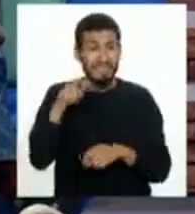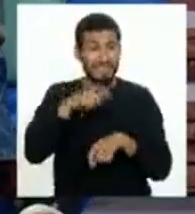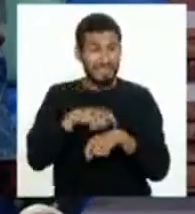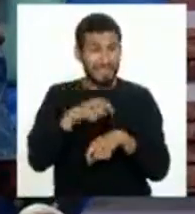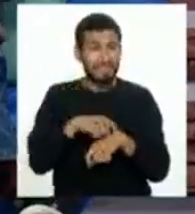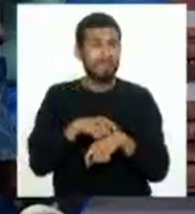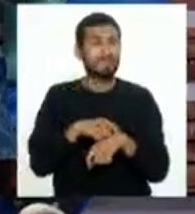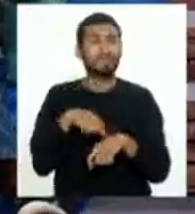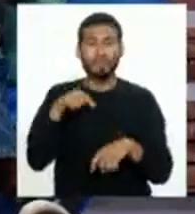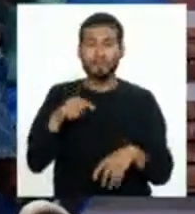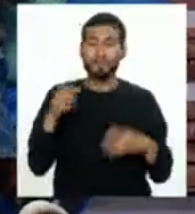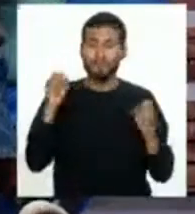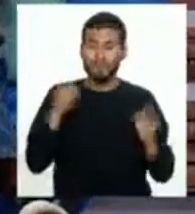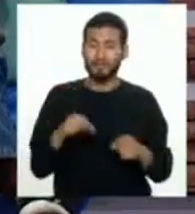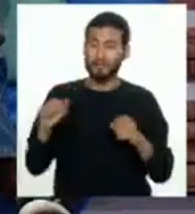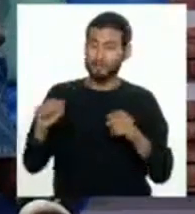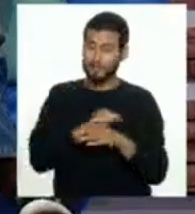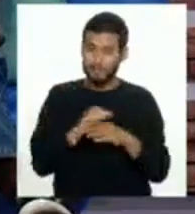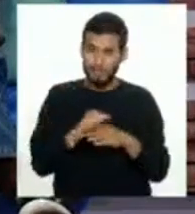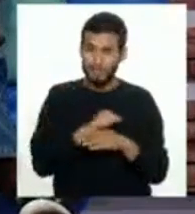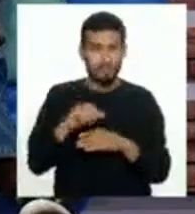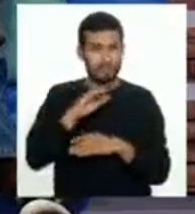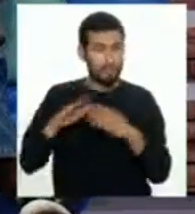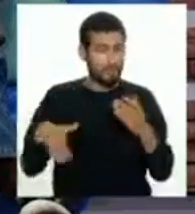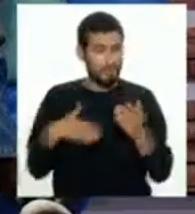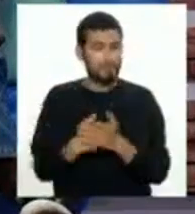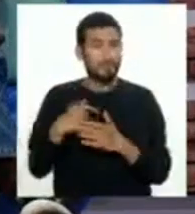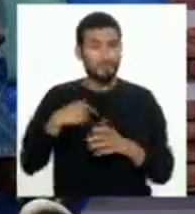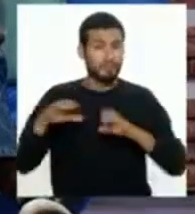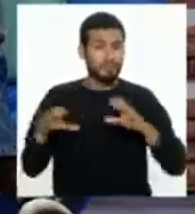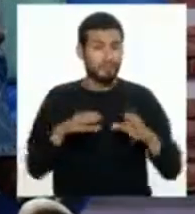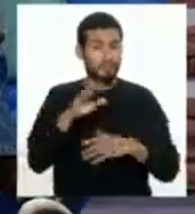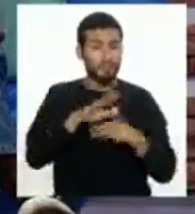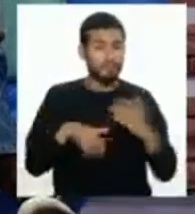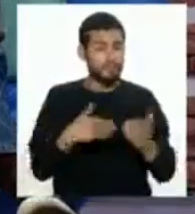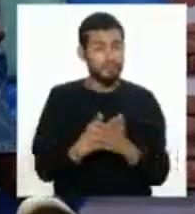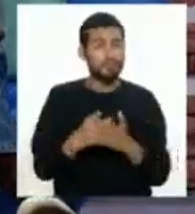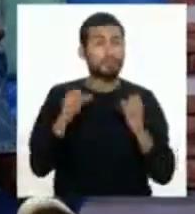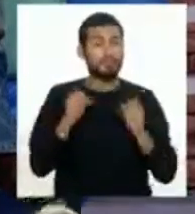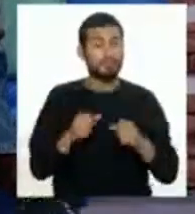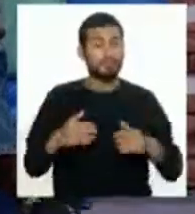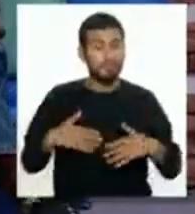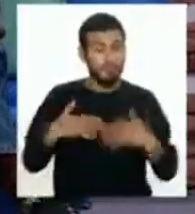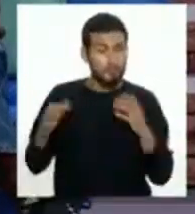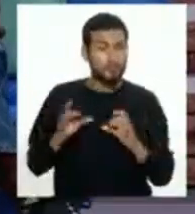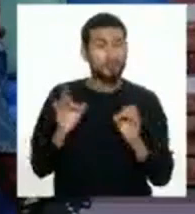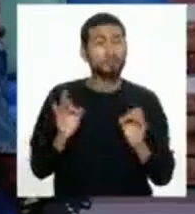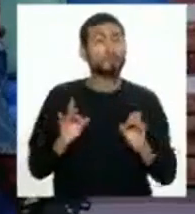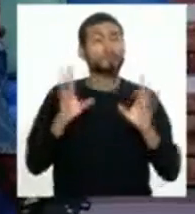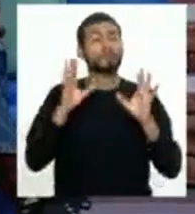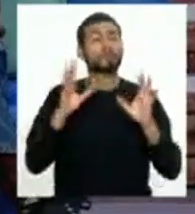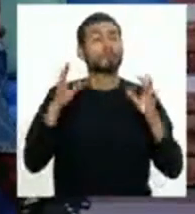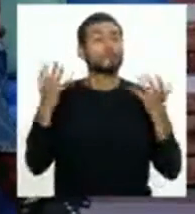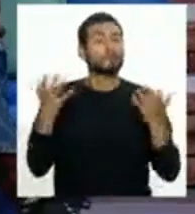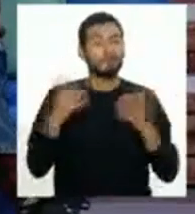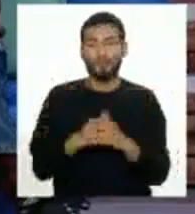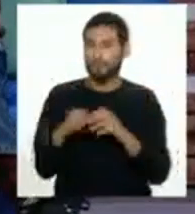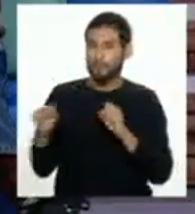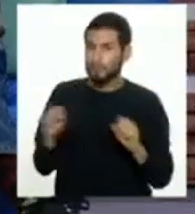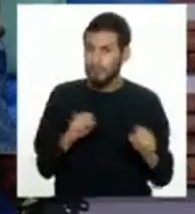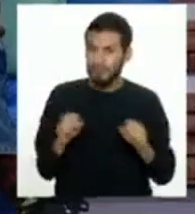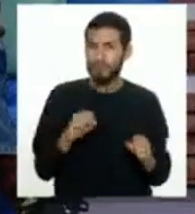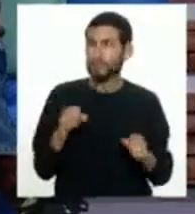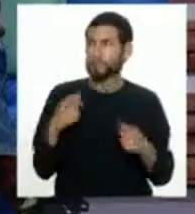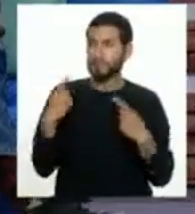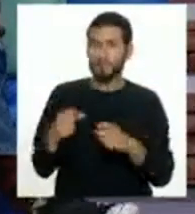momento donde tenemos que ensayar todo lo que deberíamos de hacer y todo lo que podríamos hacer en caso se dé un terremoto